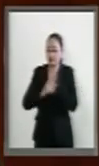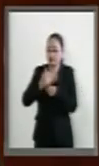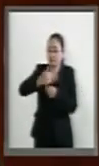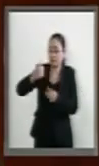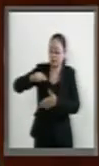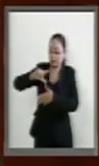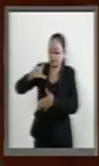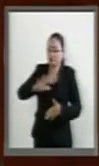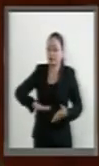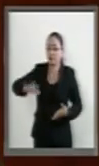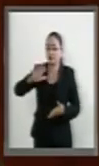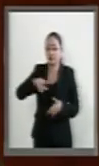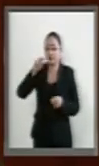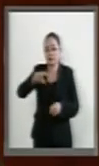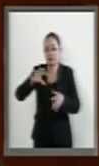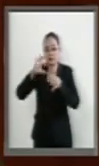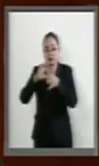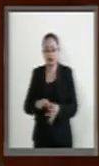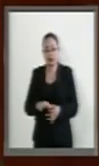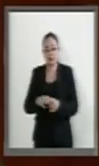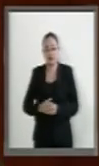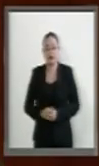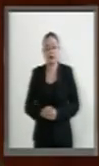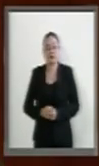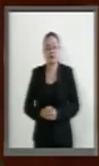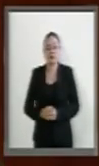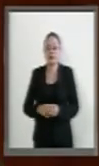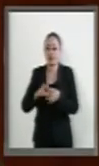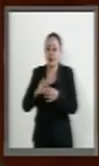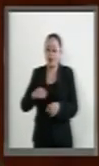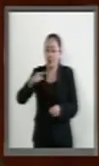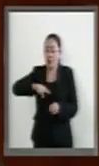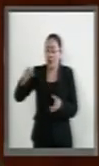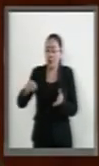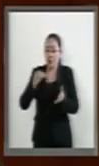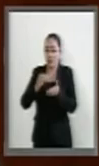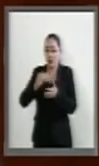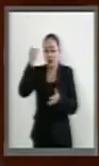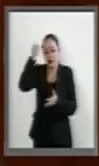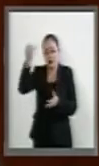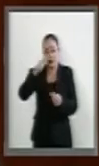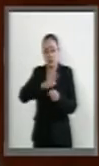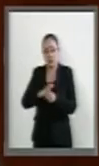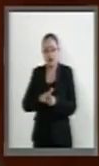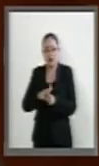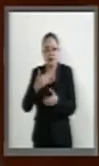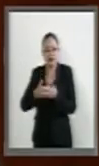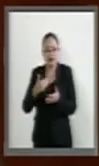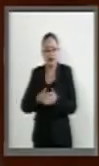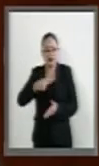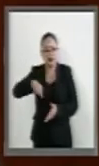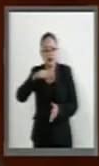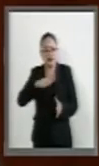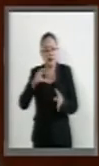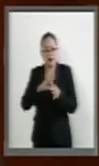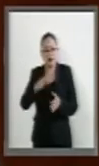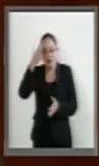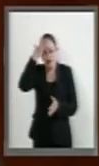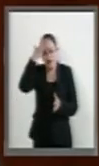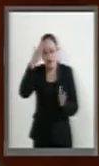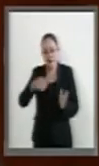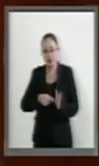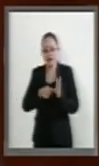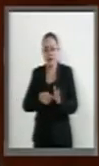miembros de la Alianza. La Alianza se ha planteado, y así se lo plantearon los líderes en la